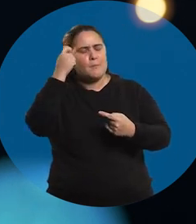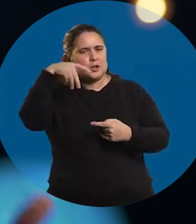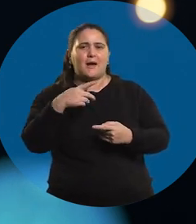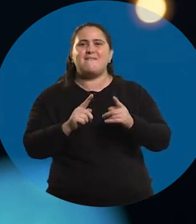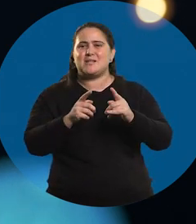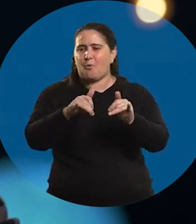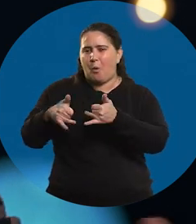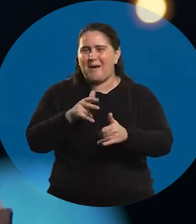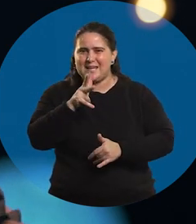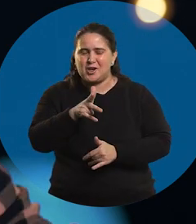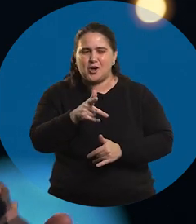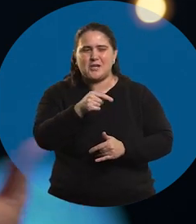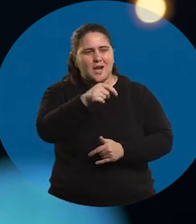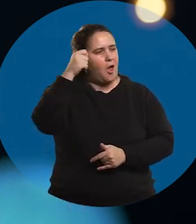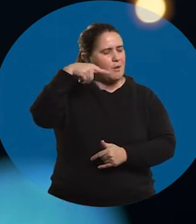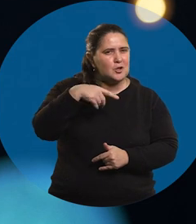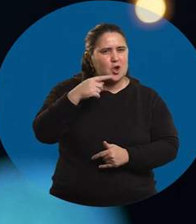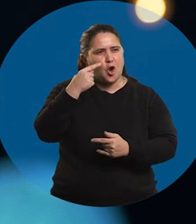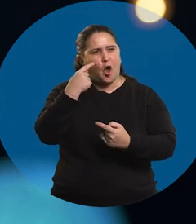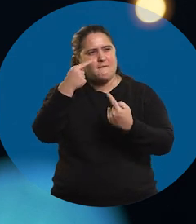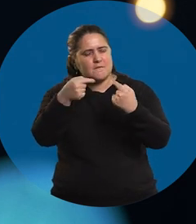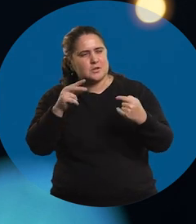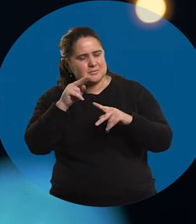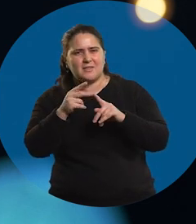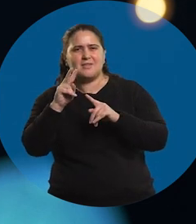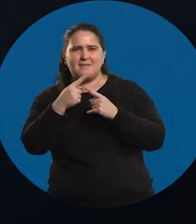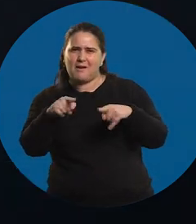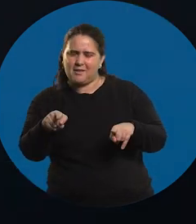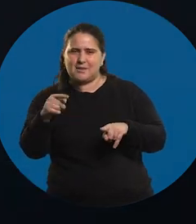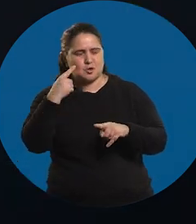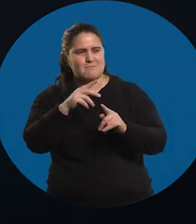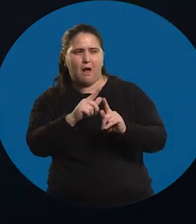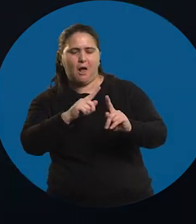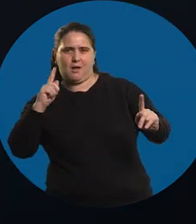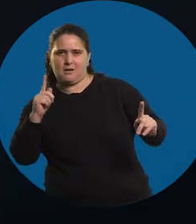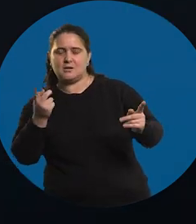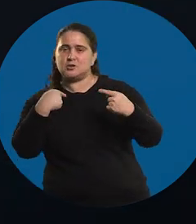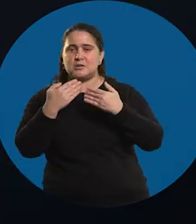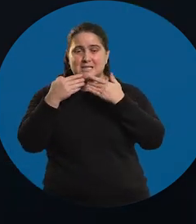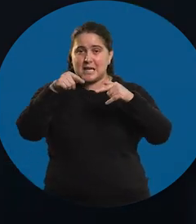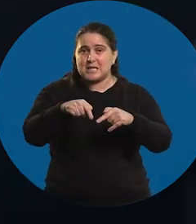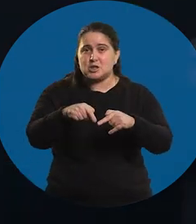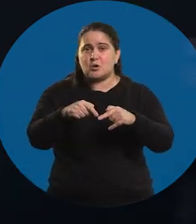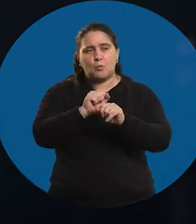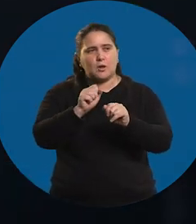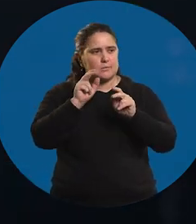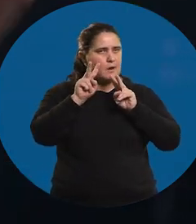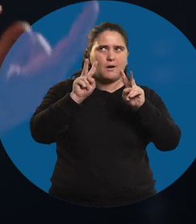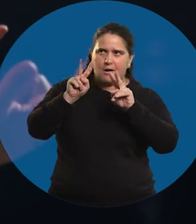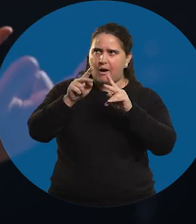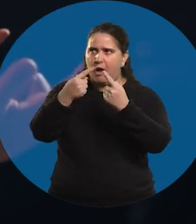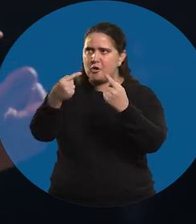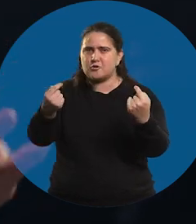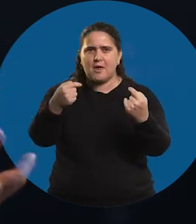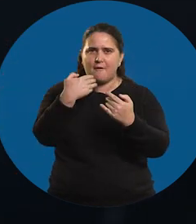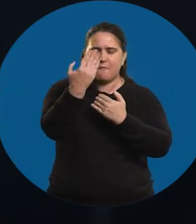tiene una visión cuando jugamos con mi hijo que yo no la tengo. Porque estoy más alejado. Entonces, esa postura hace que estés atento a